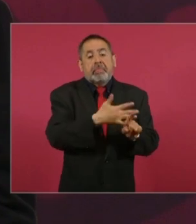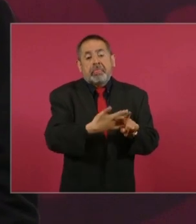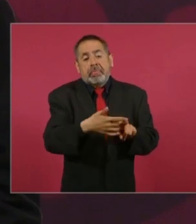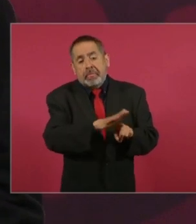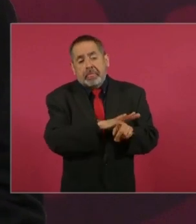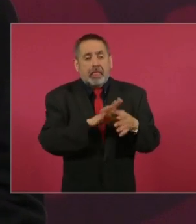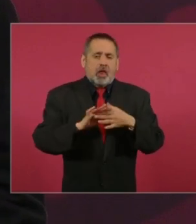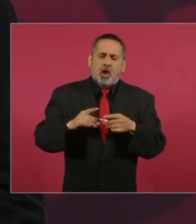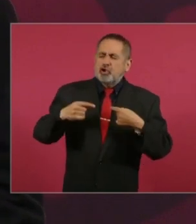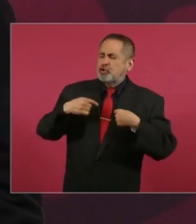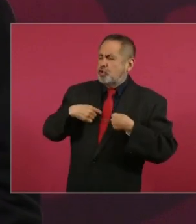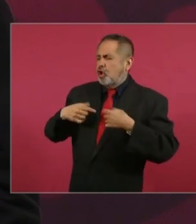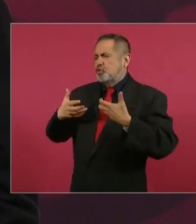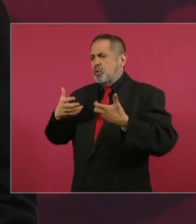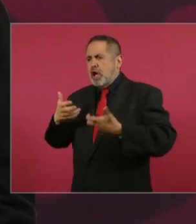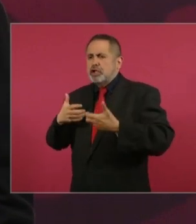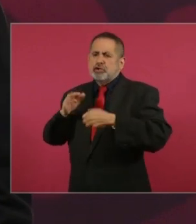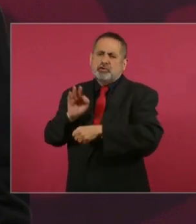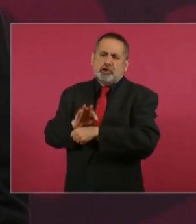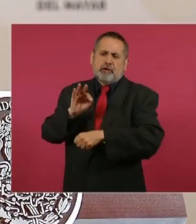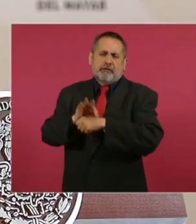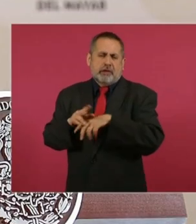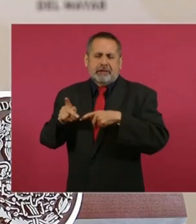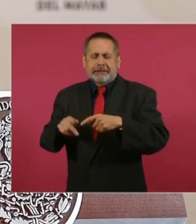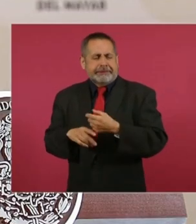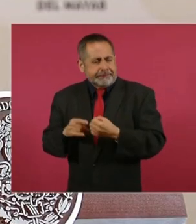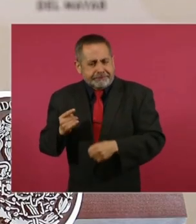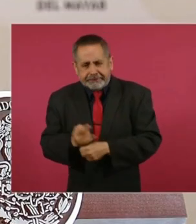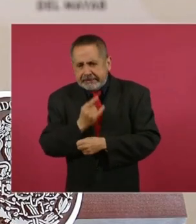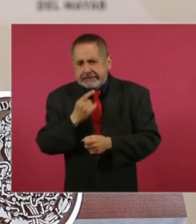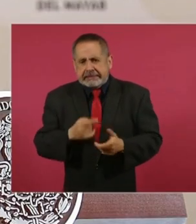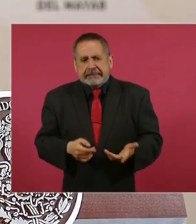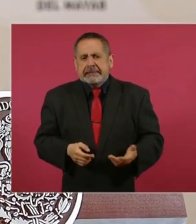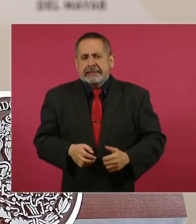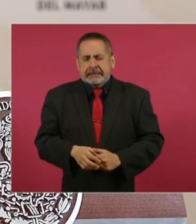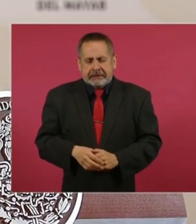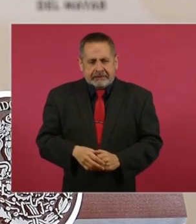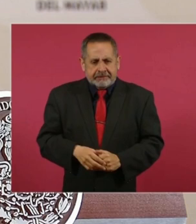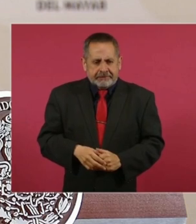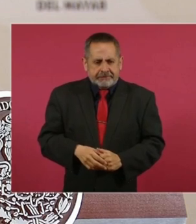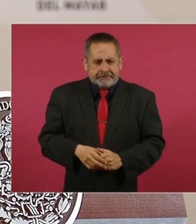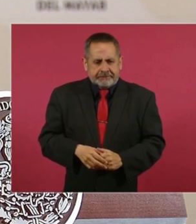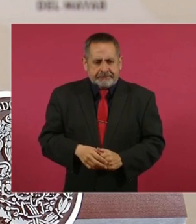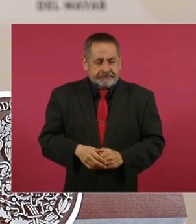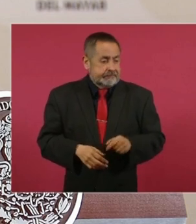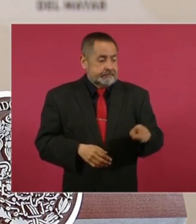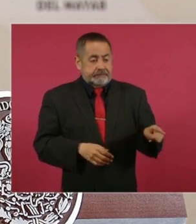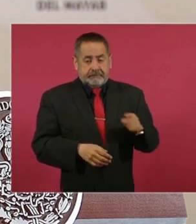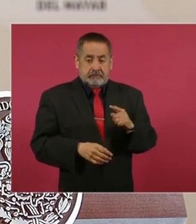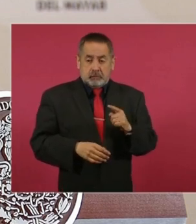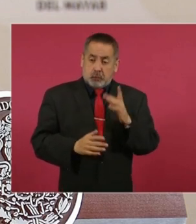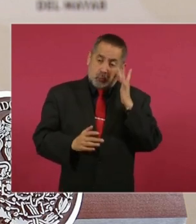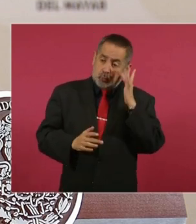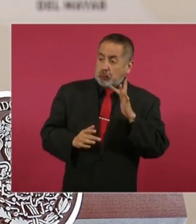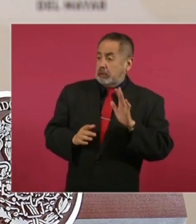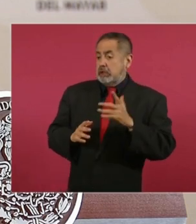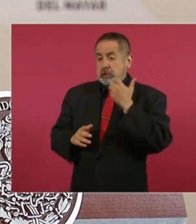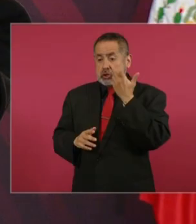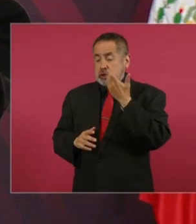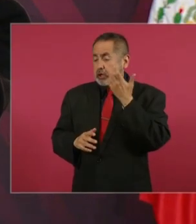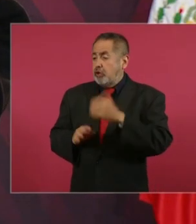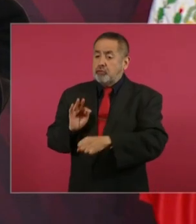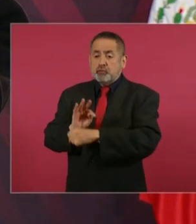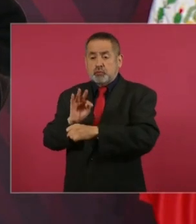o aparentan ser